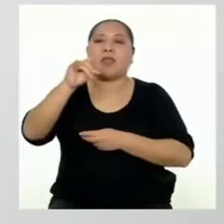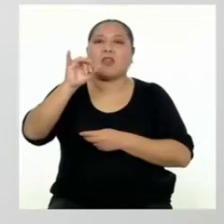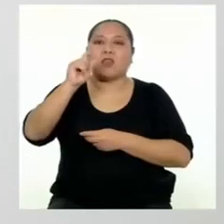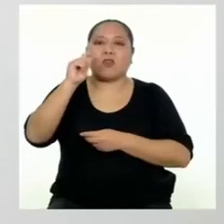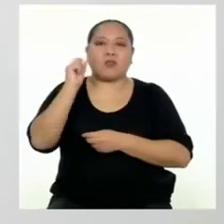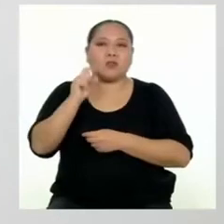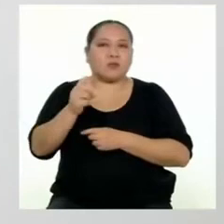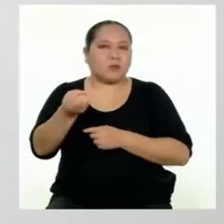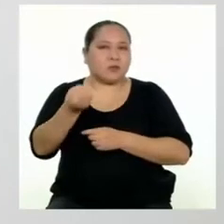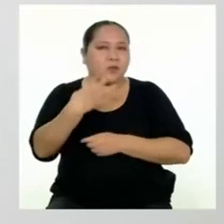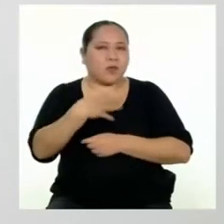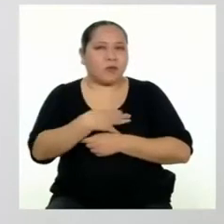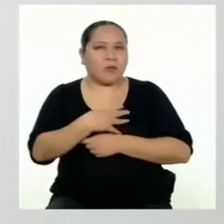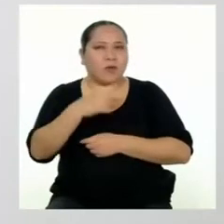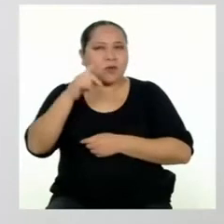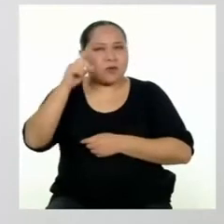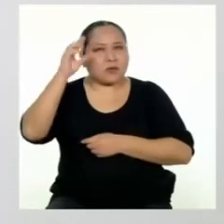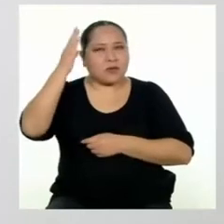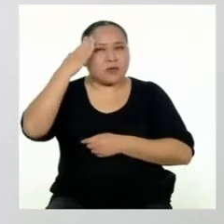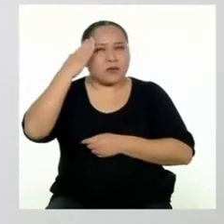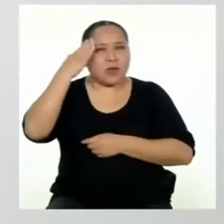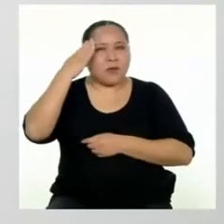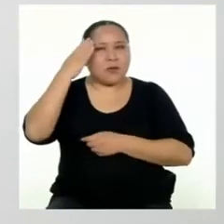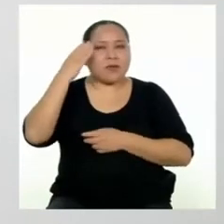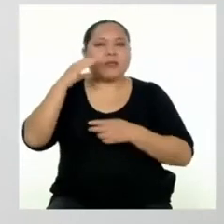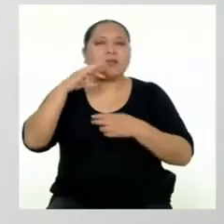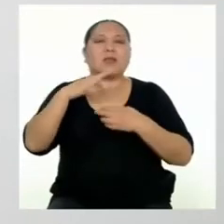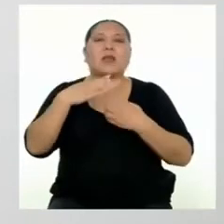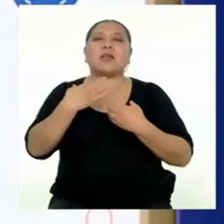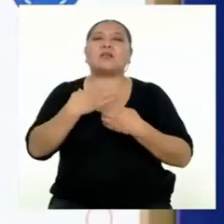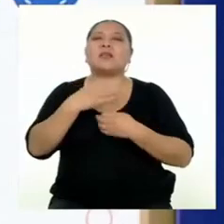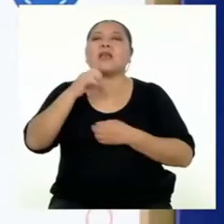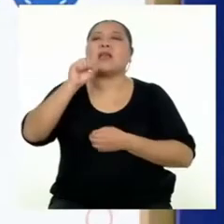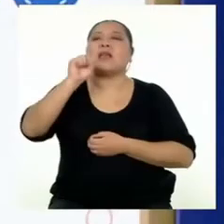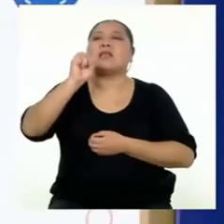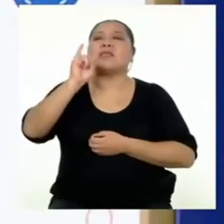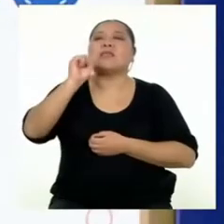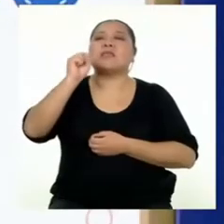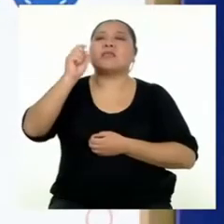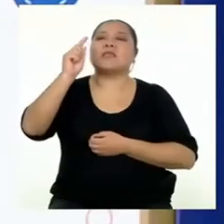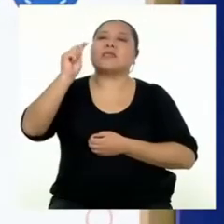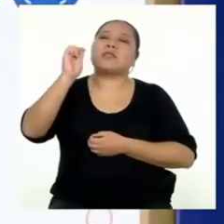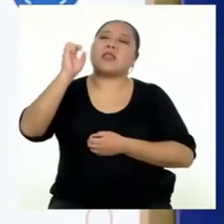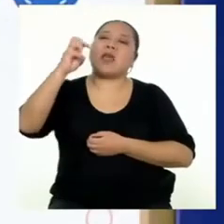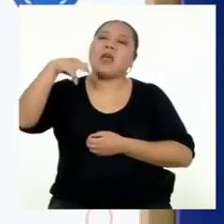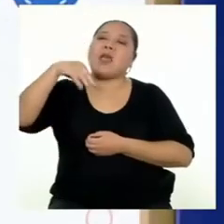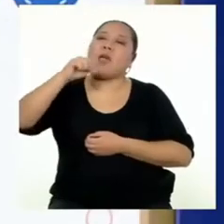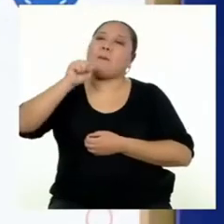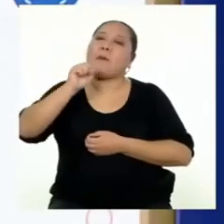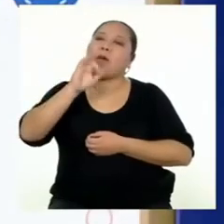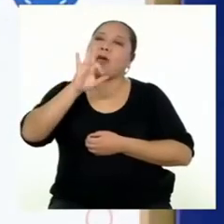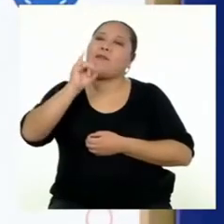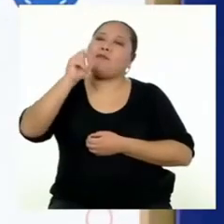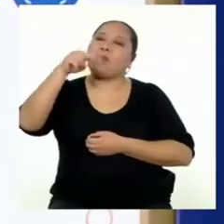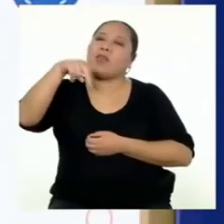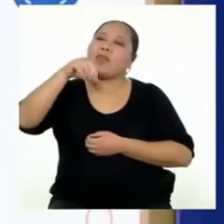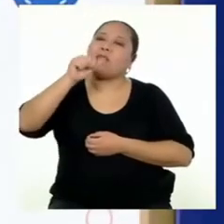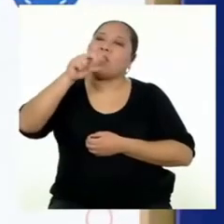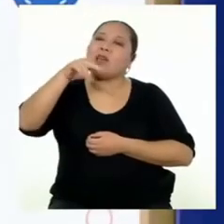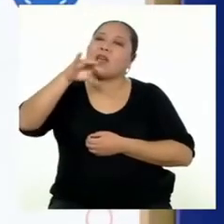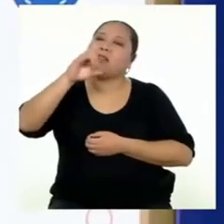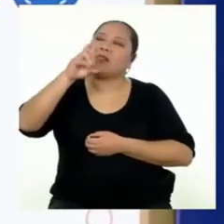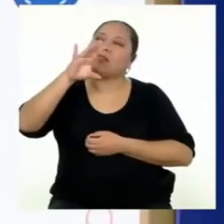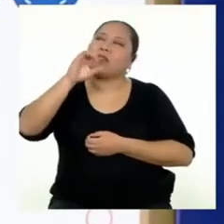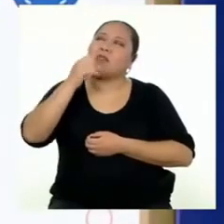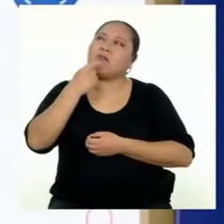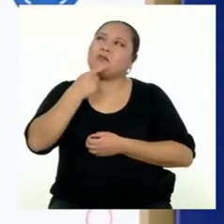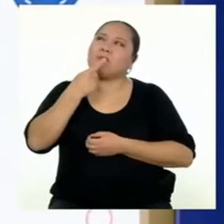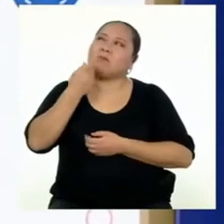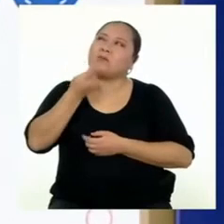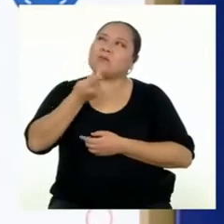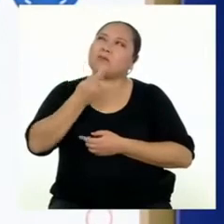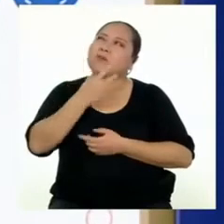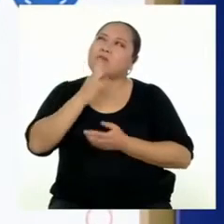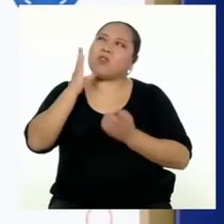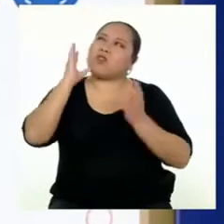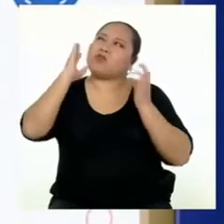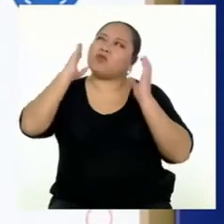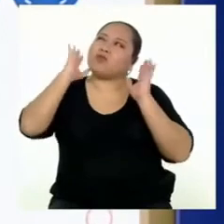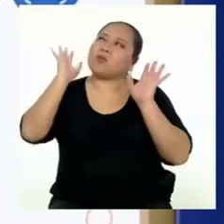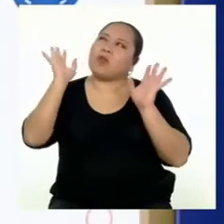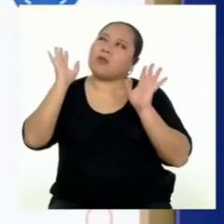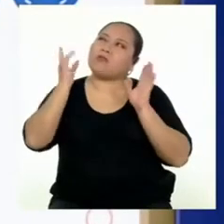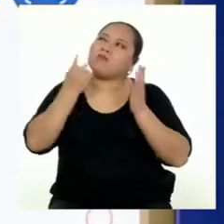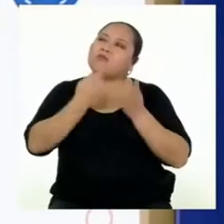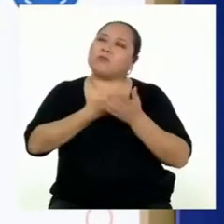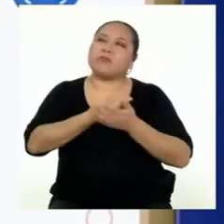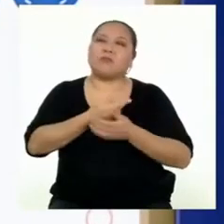Jonathan, ¿sabes qué es el sistema financiero? Mmm, exactamente, exactamente, no